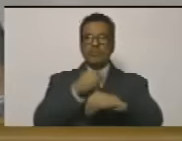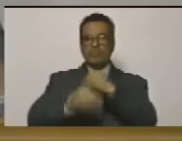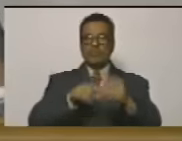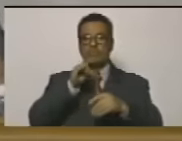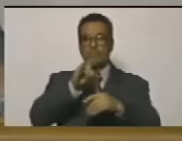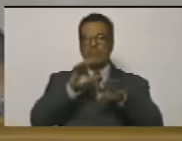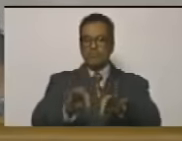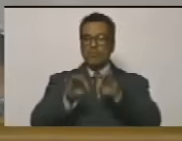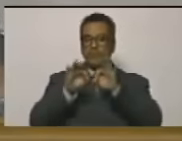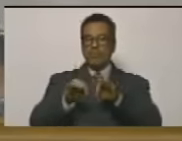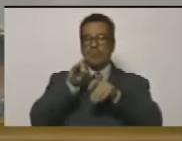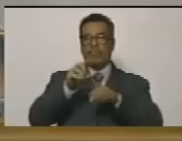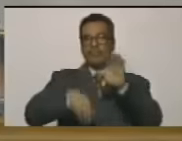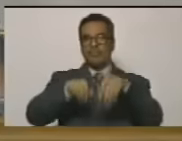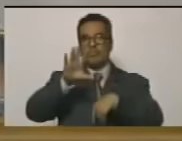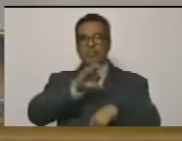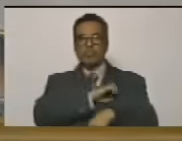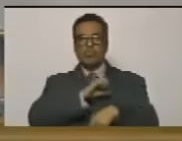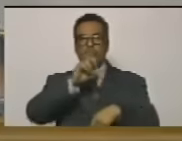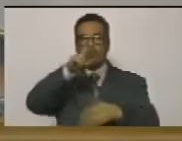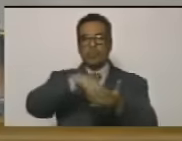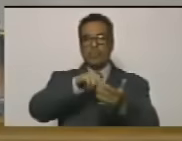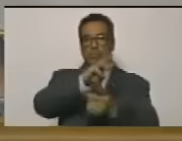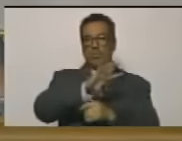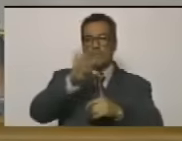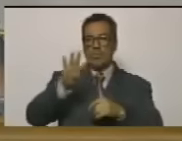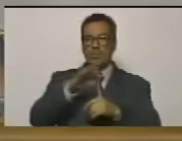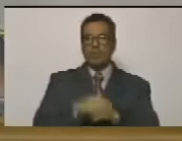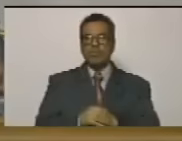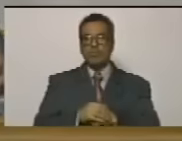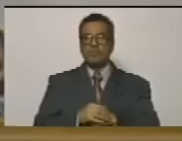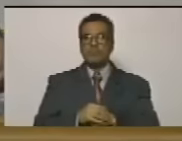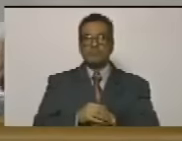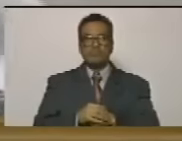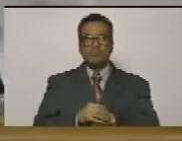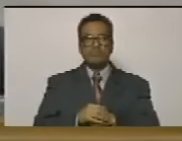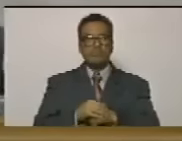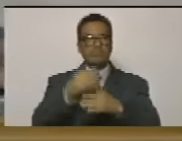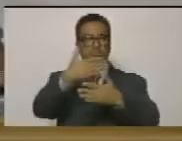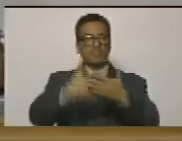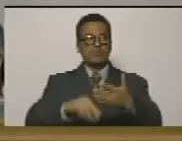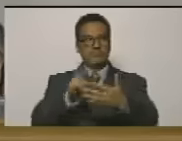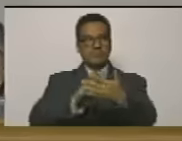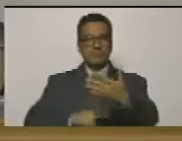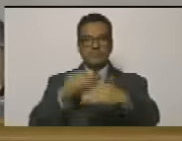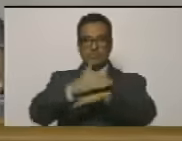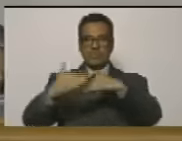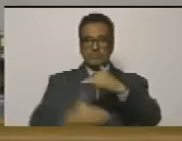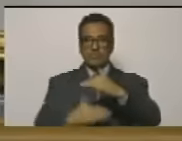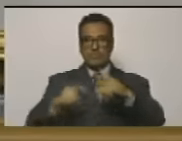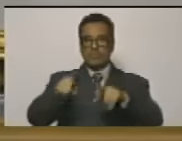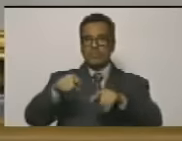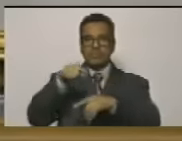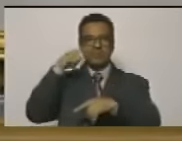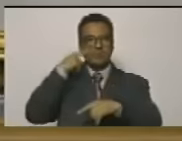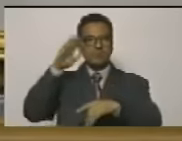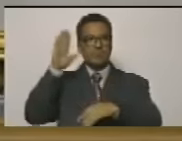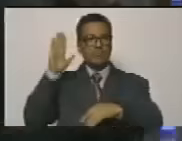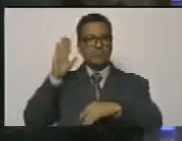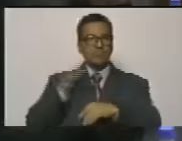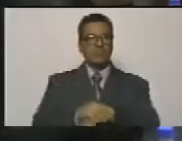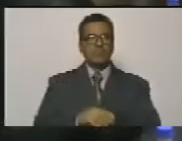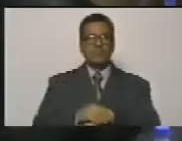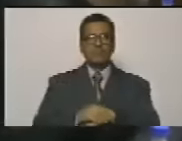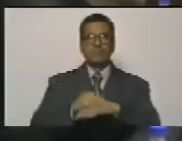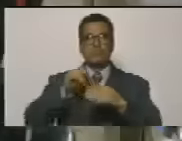a la sesión especial del día lunes 15 de enero de 2024, leída por el Ciudadano Subsecretario, sirvense indicado con la asesial de costumbre,